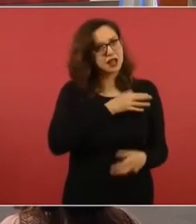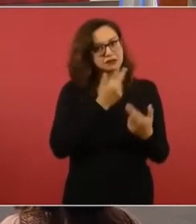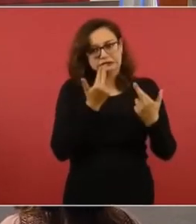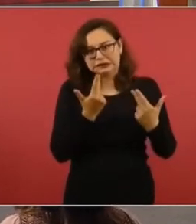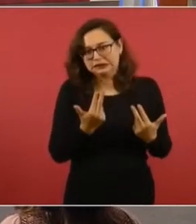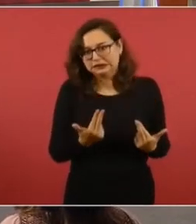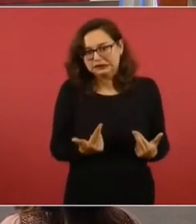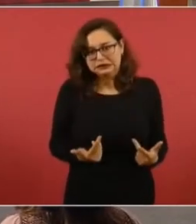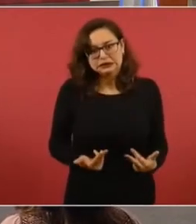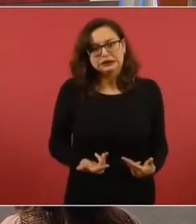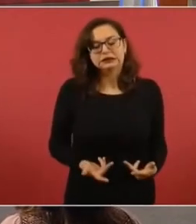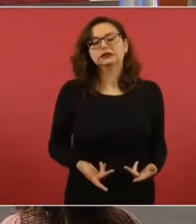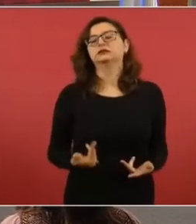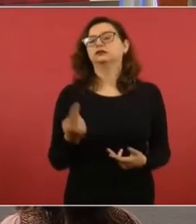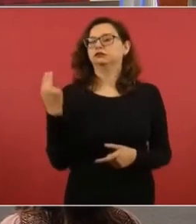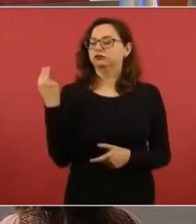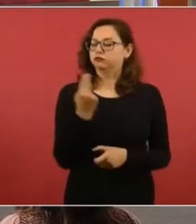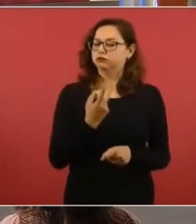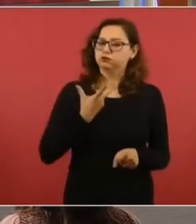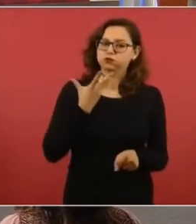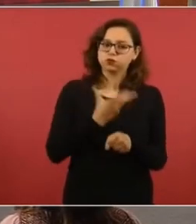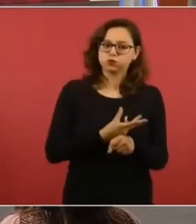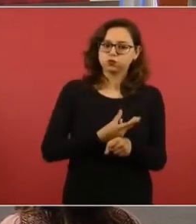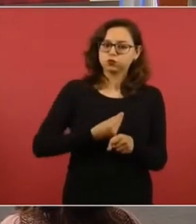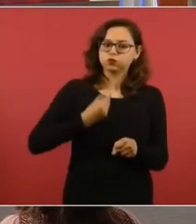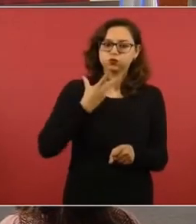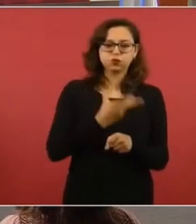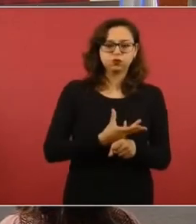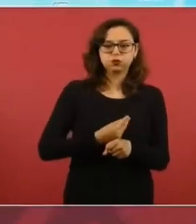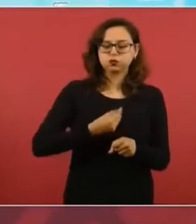Entonces, es la rehabilitación de aquí